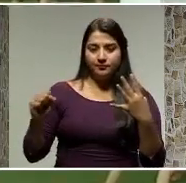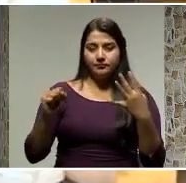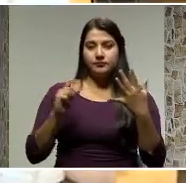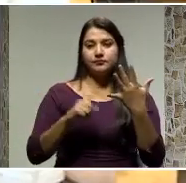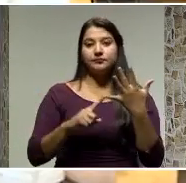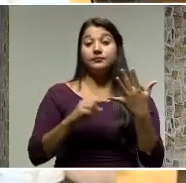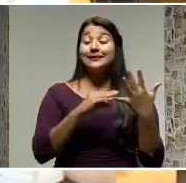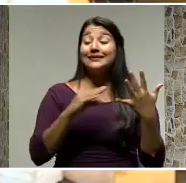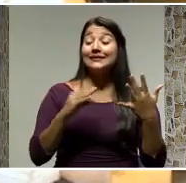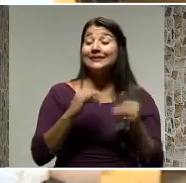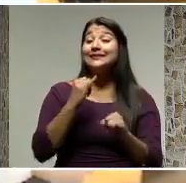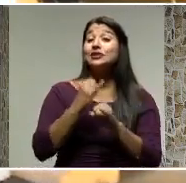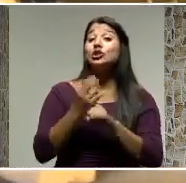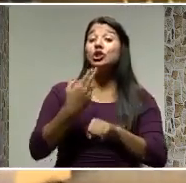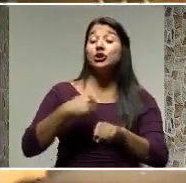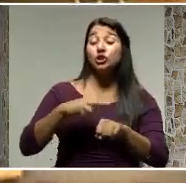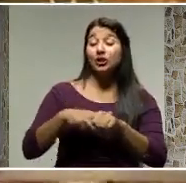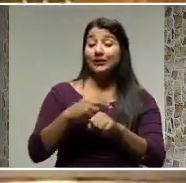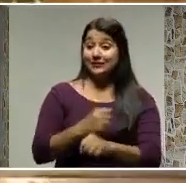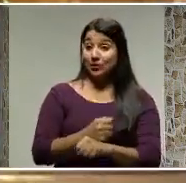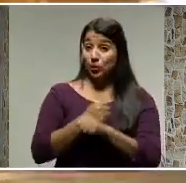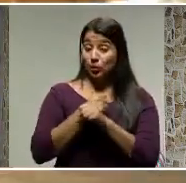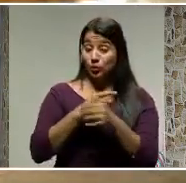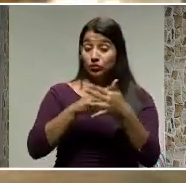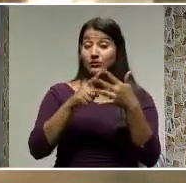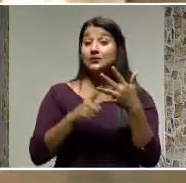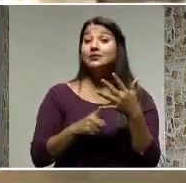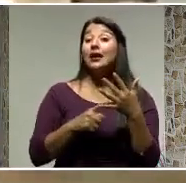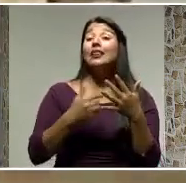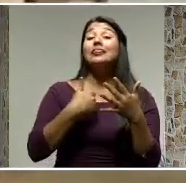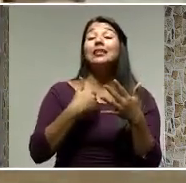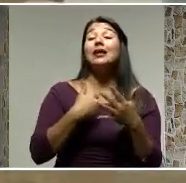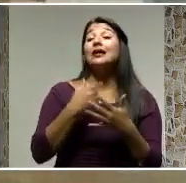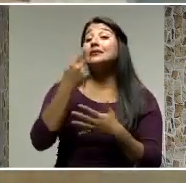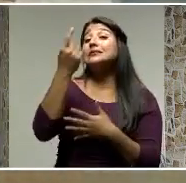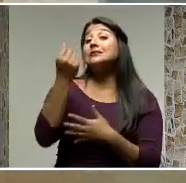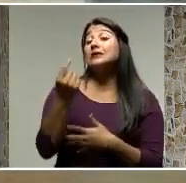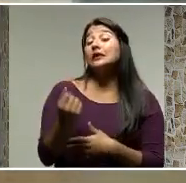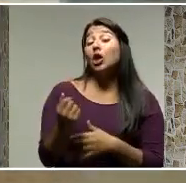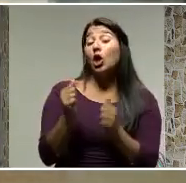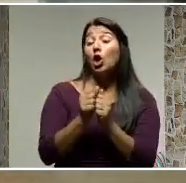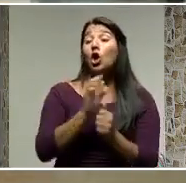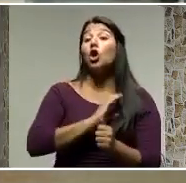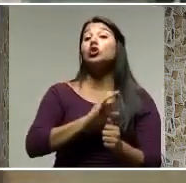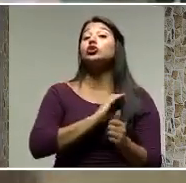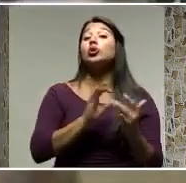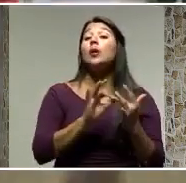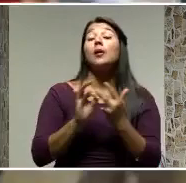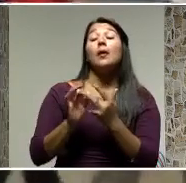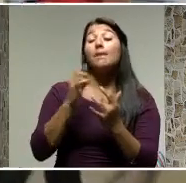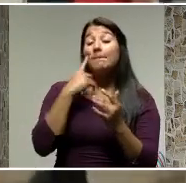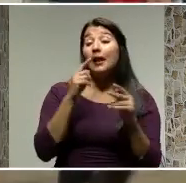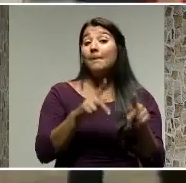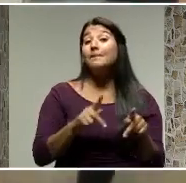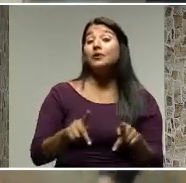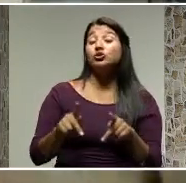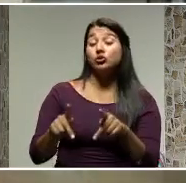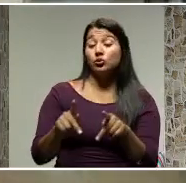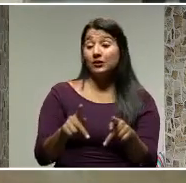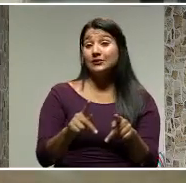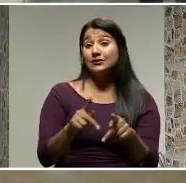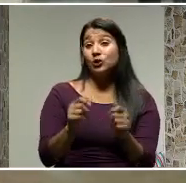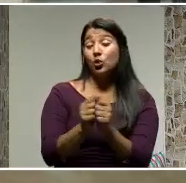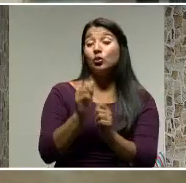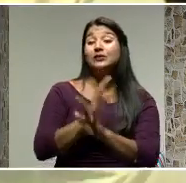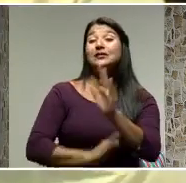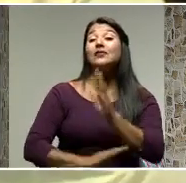Social y el Instituto Nacional de Seguros, tendrán financiamiento con condiciones especiales para los asistentes, particularmente para